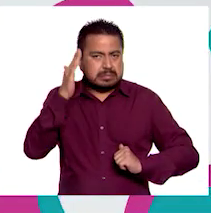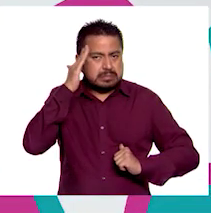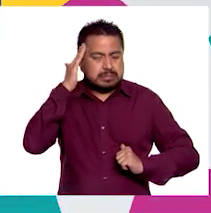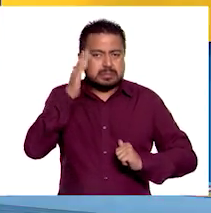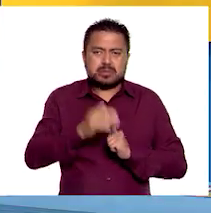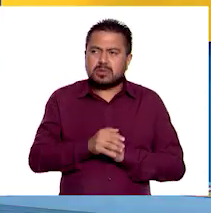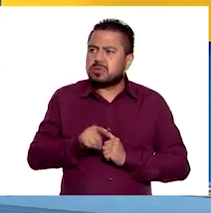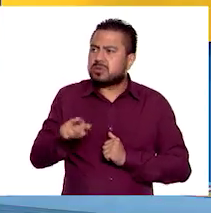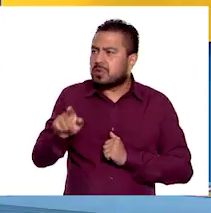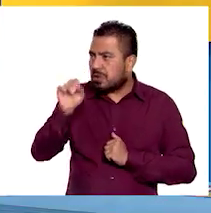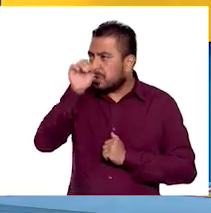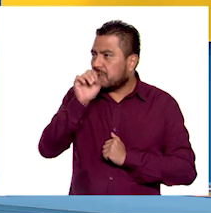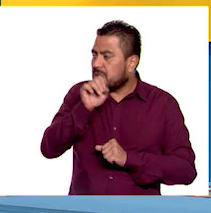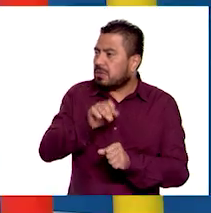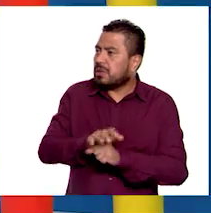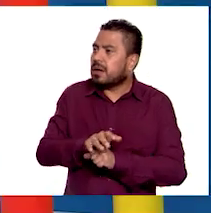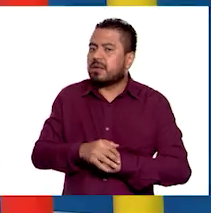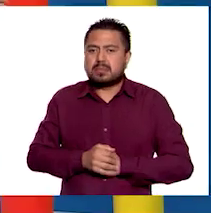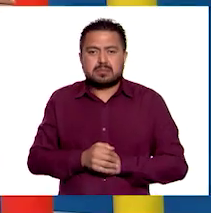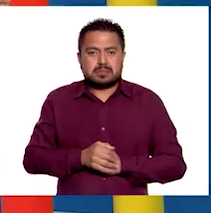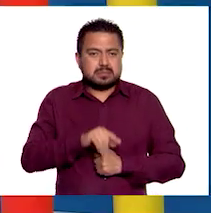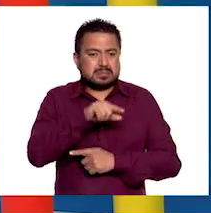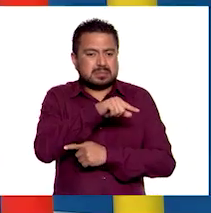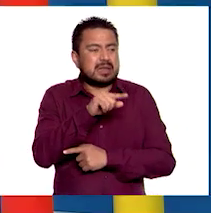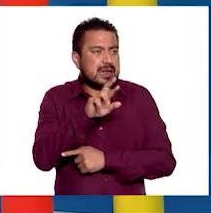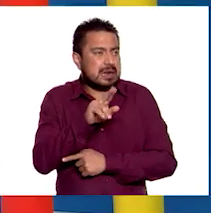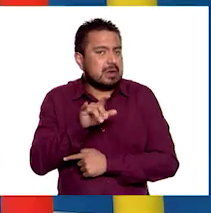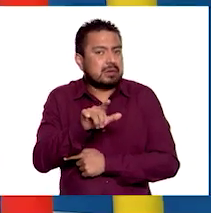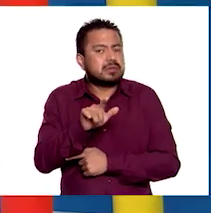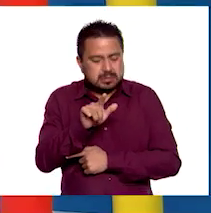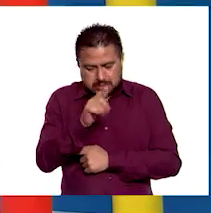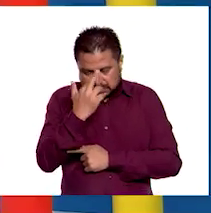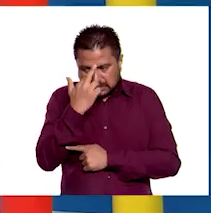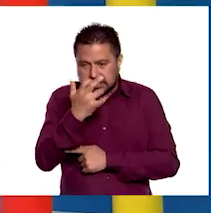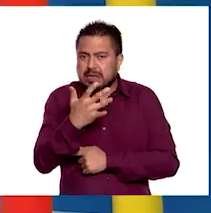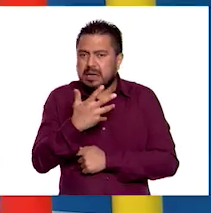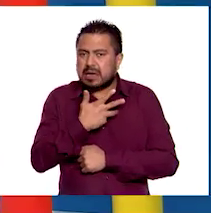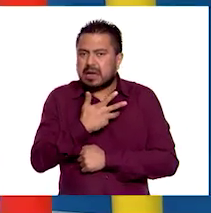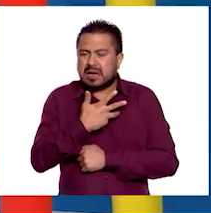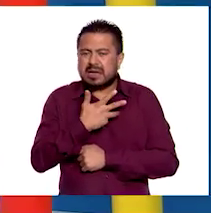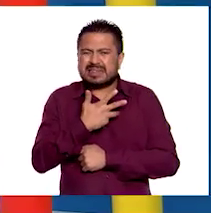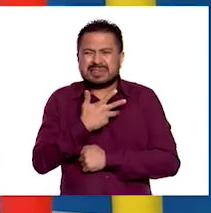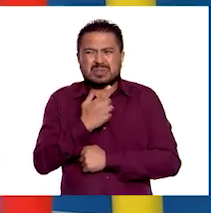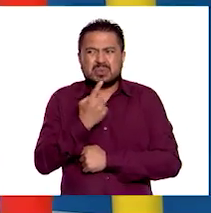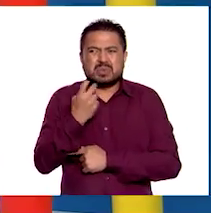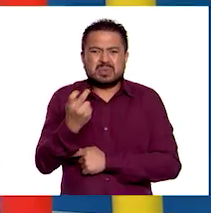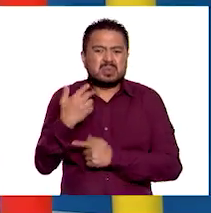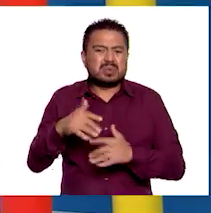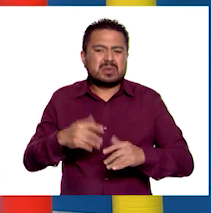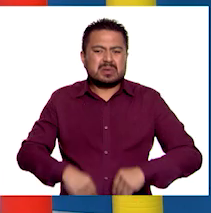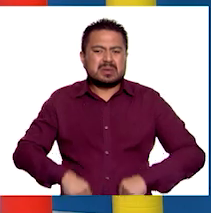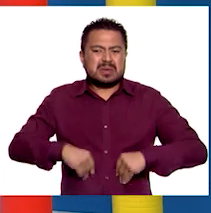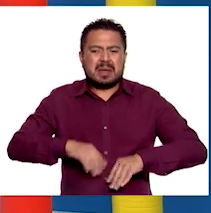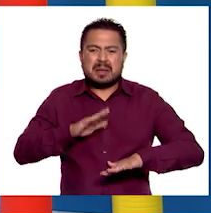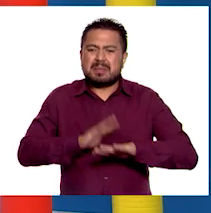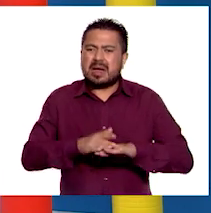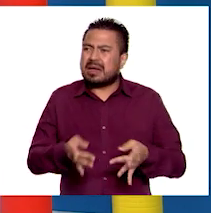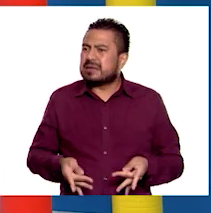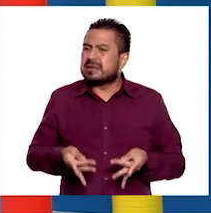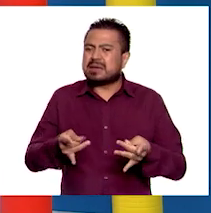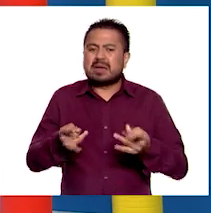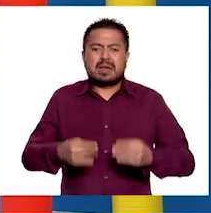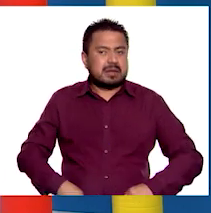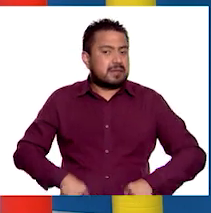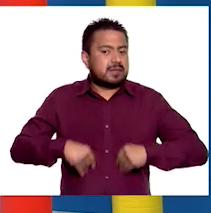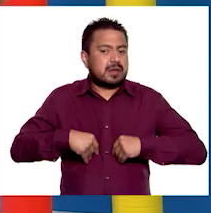tú, Larisa, qué opinas? Raulito tiene mucha razón, maestro. Las condiciones del medio ambiente influyen muchísimo en la calidad de